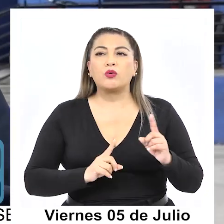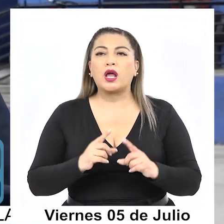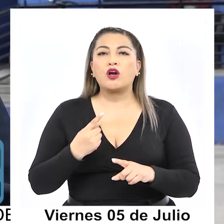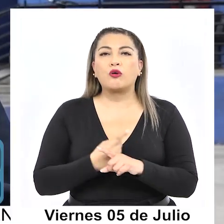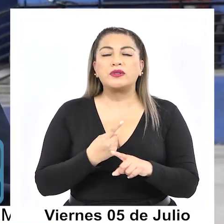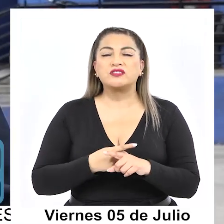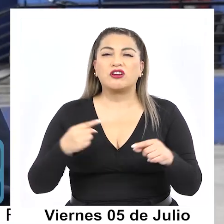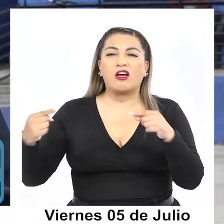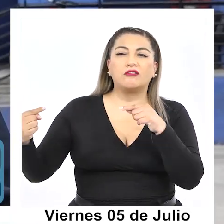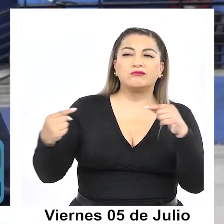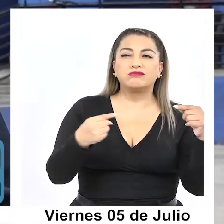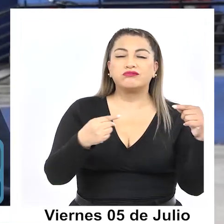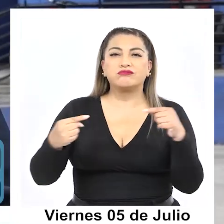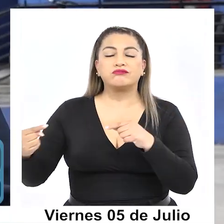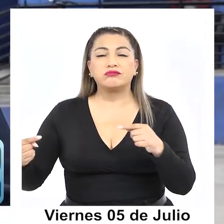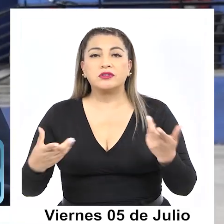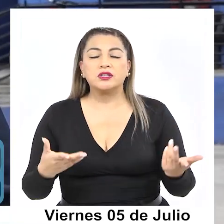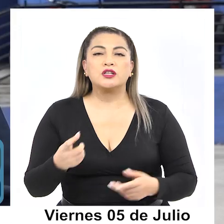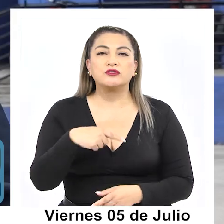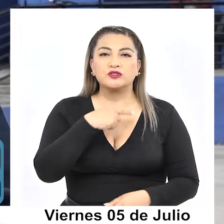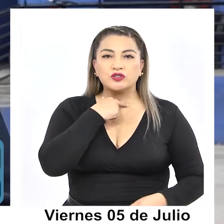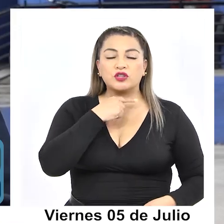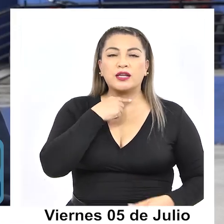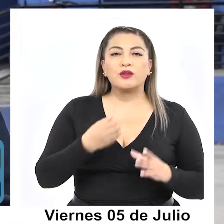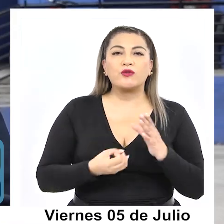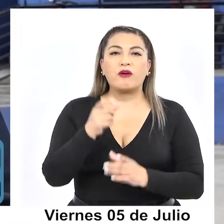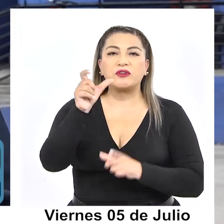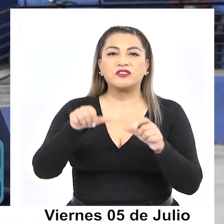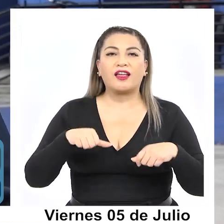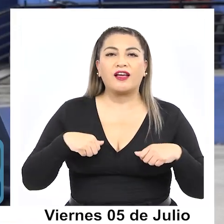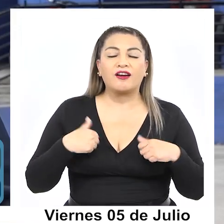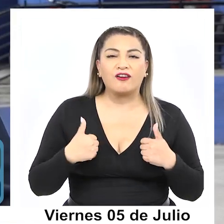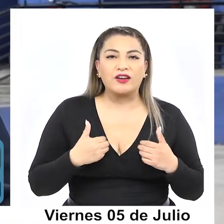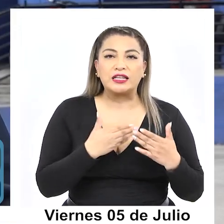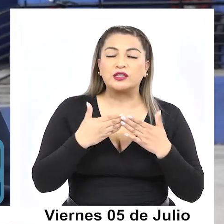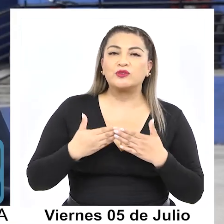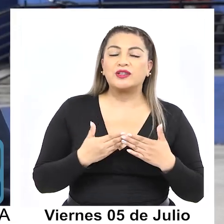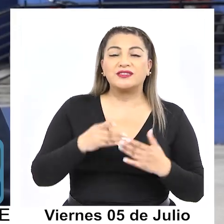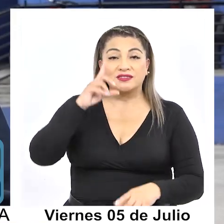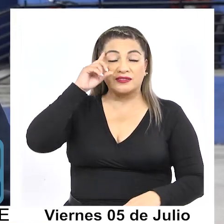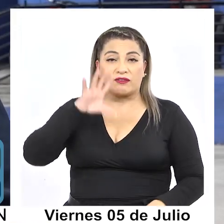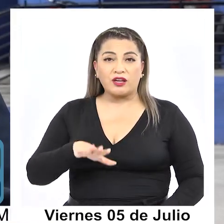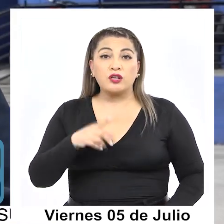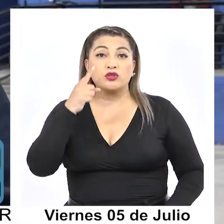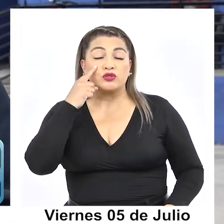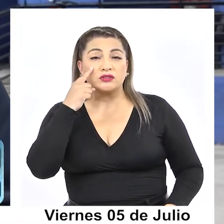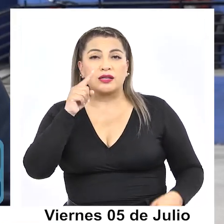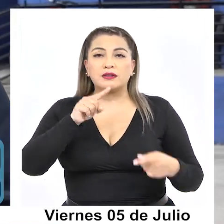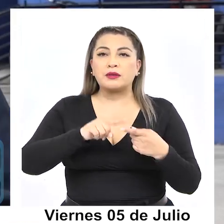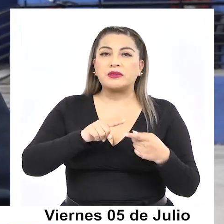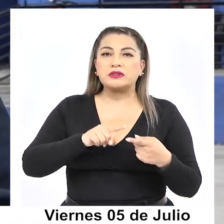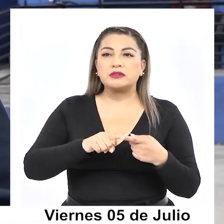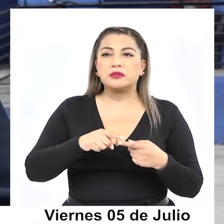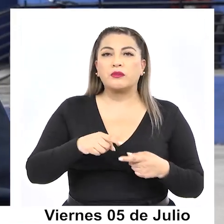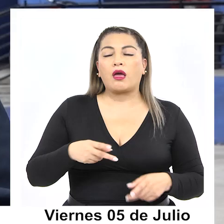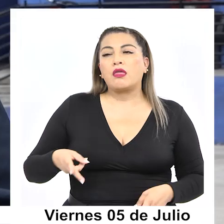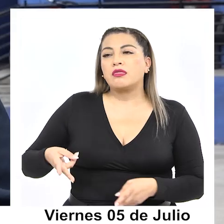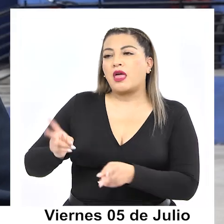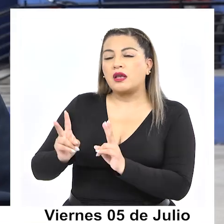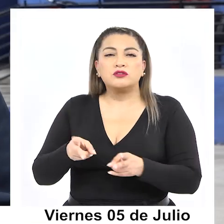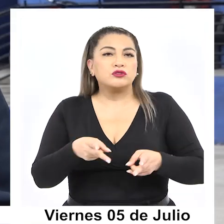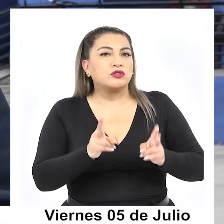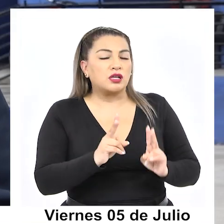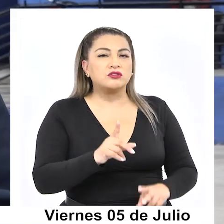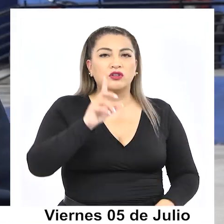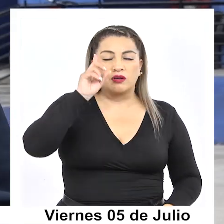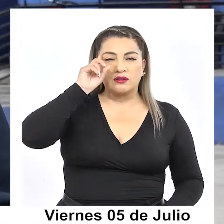queremos justamente que las nuevas generaciones entiendan que la participación, que ellos tienen derecho a participar y a